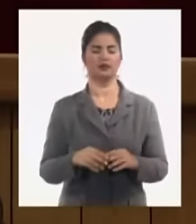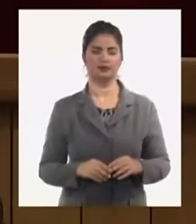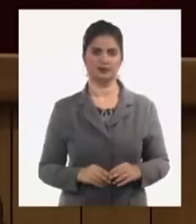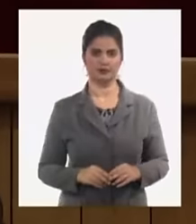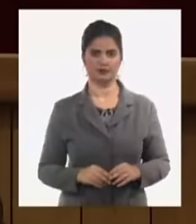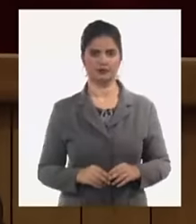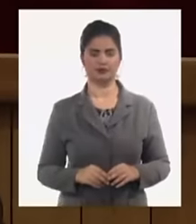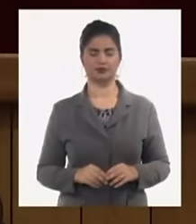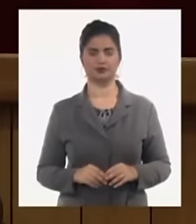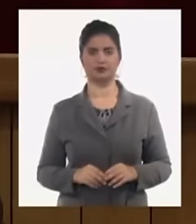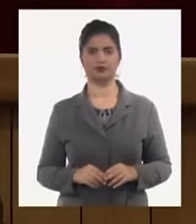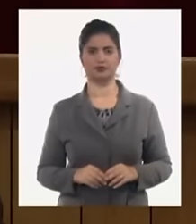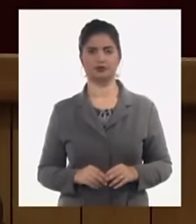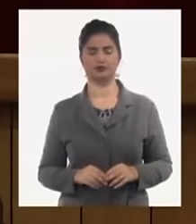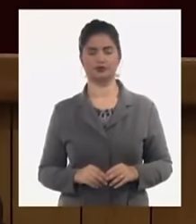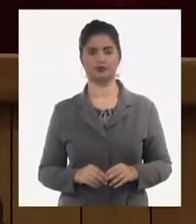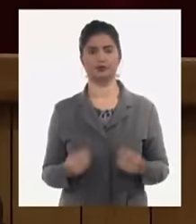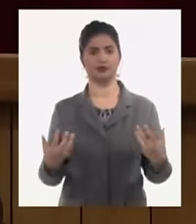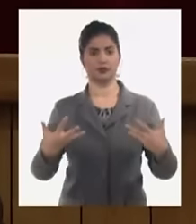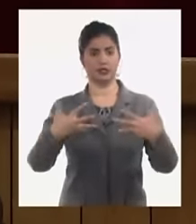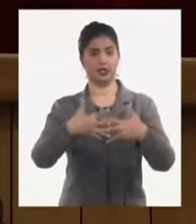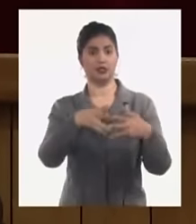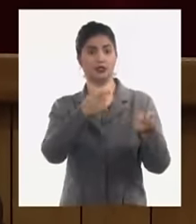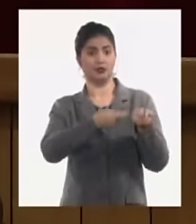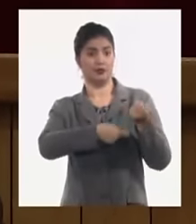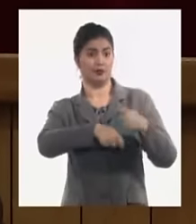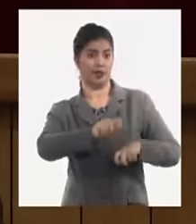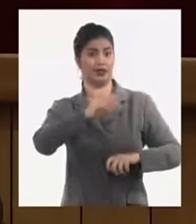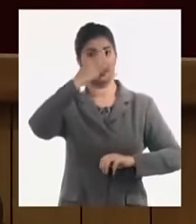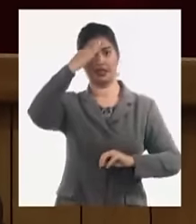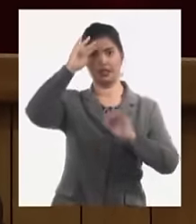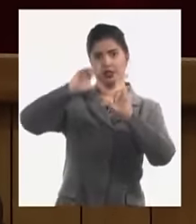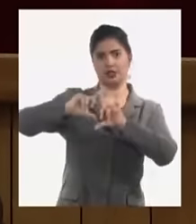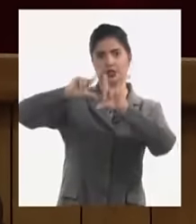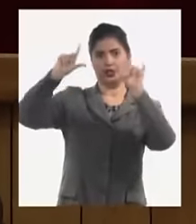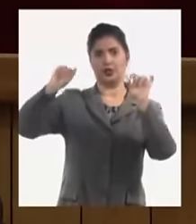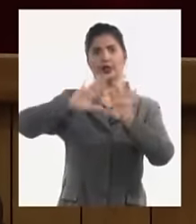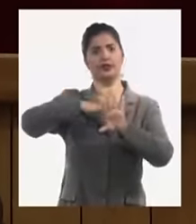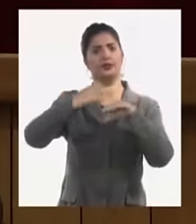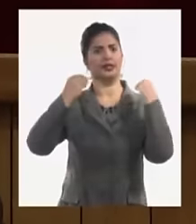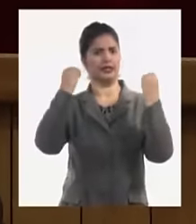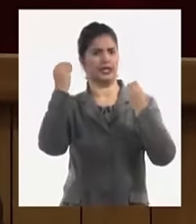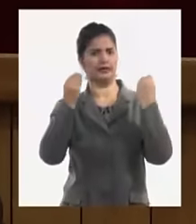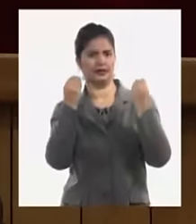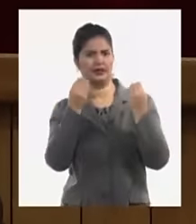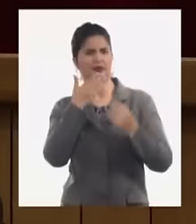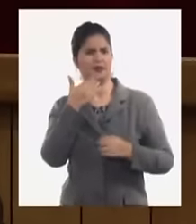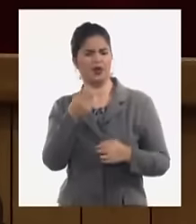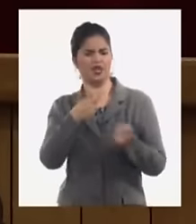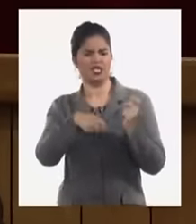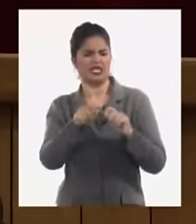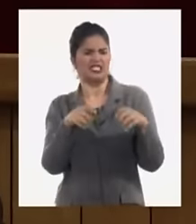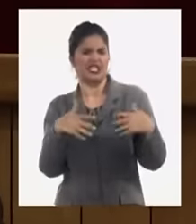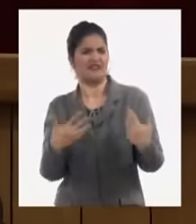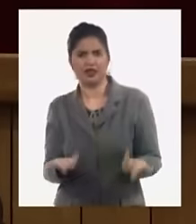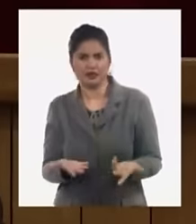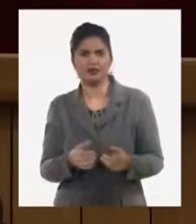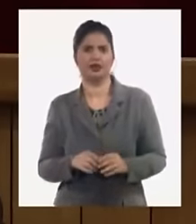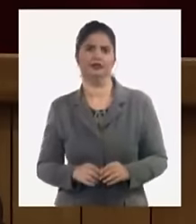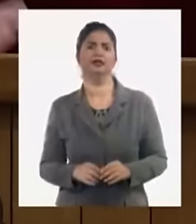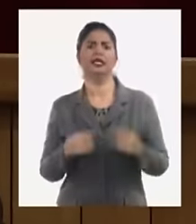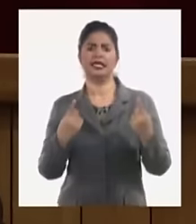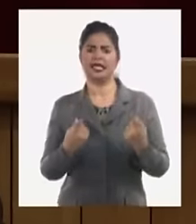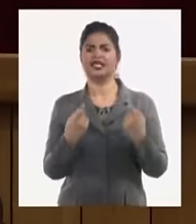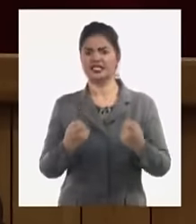las ventas sobre las ventas que también lo analizaremos que es lo que es más favorable